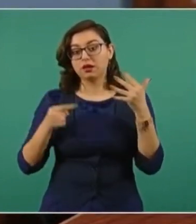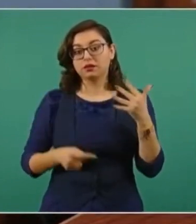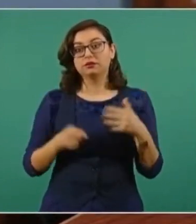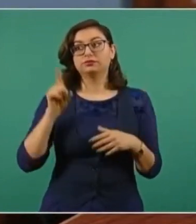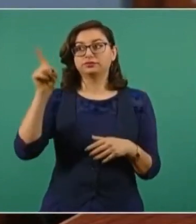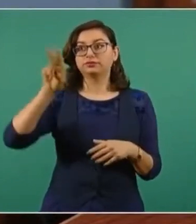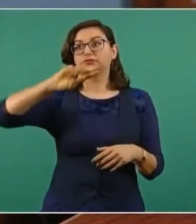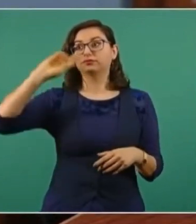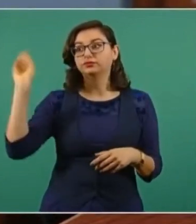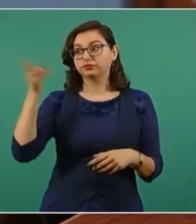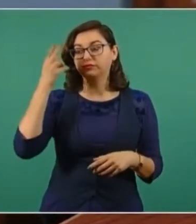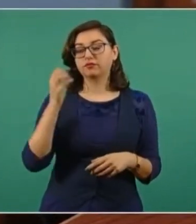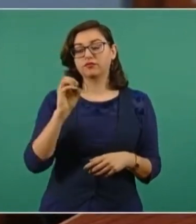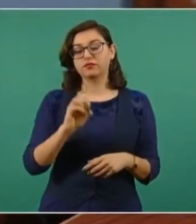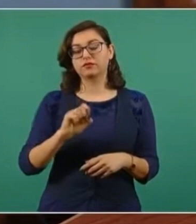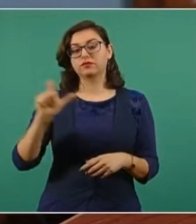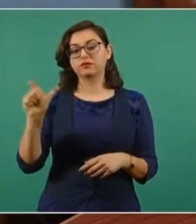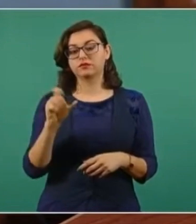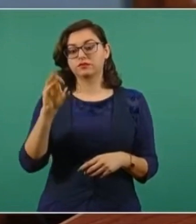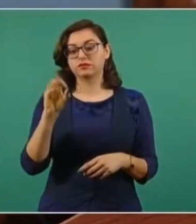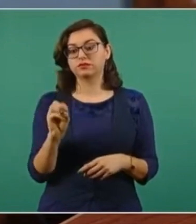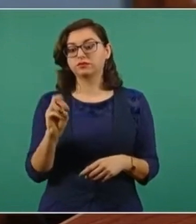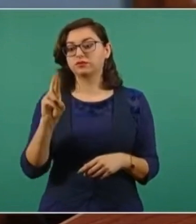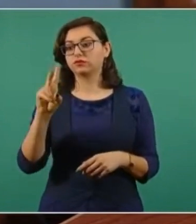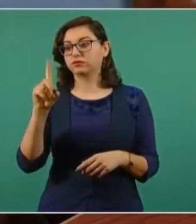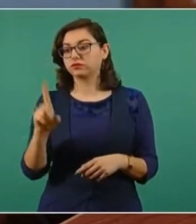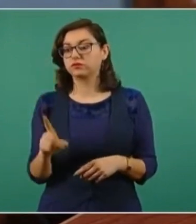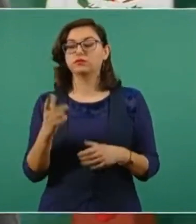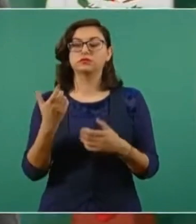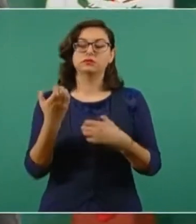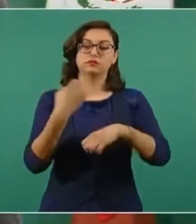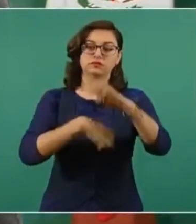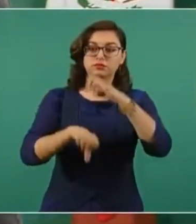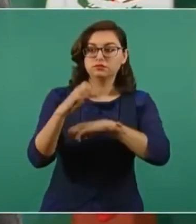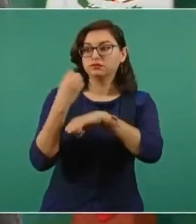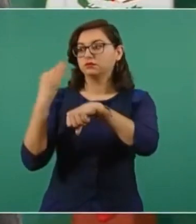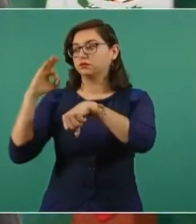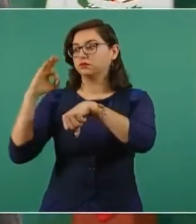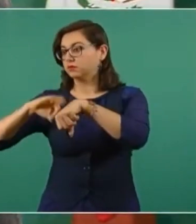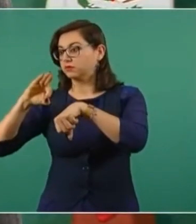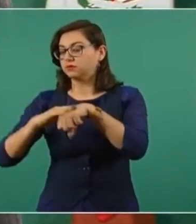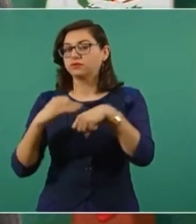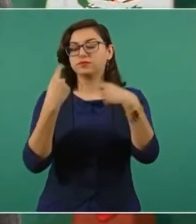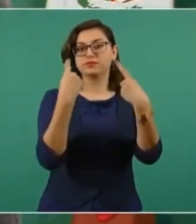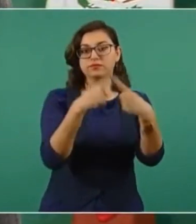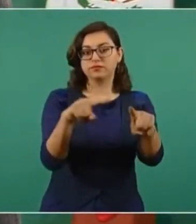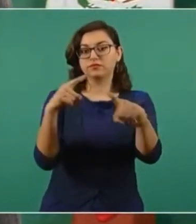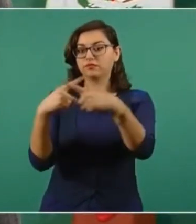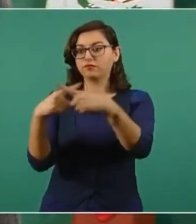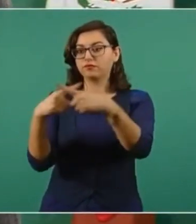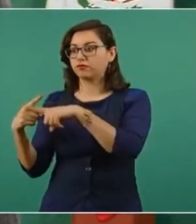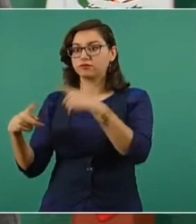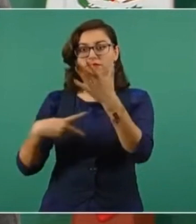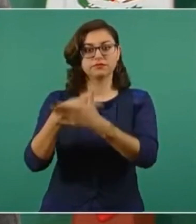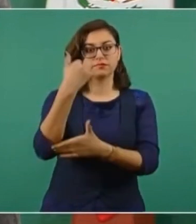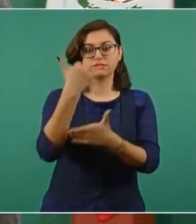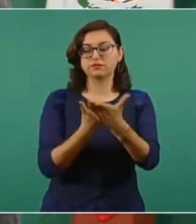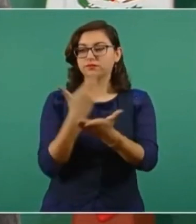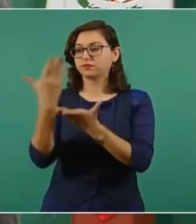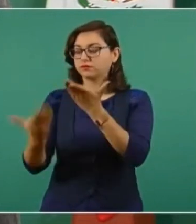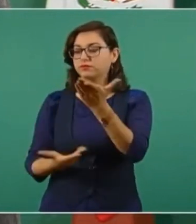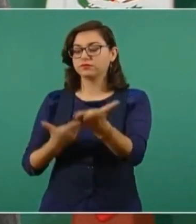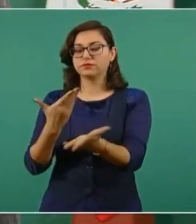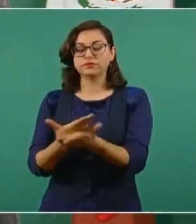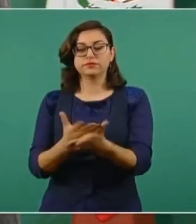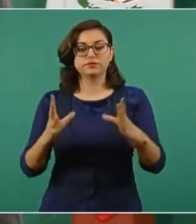Universidad de Oxford, empresas farmacéuticas y la Fundación